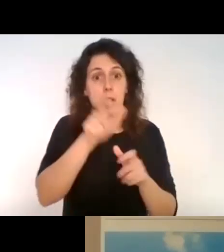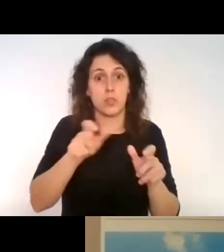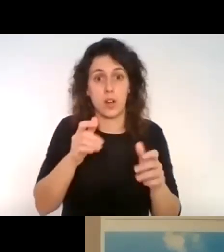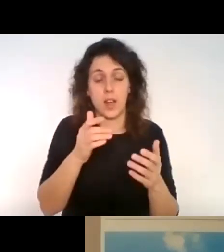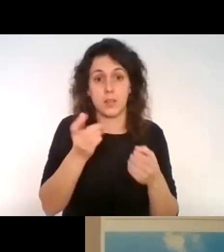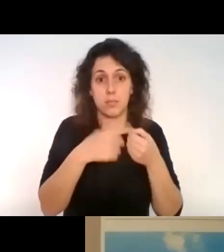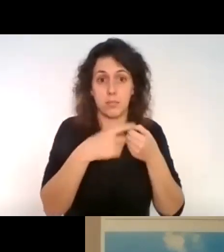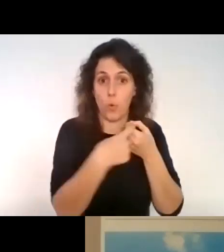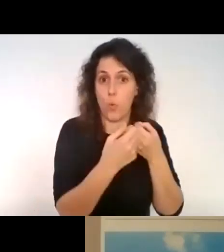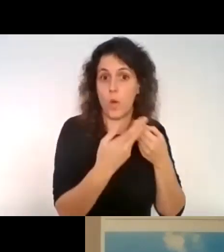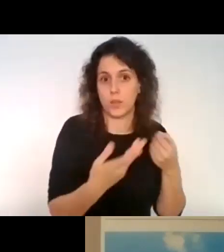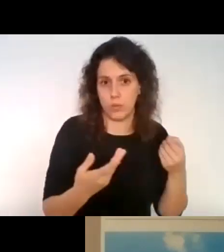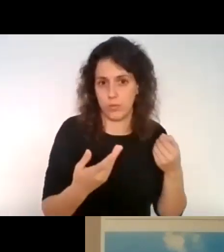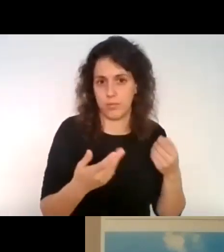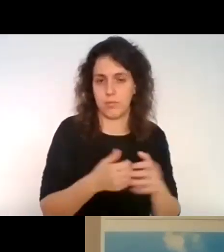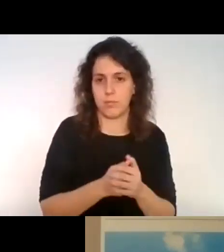ahora unos cuantos.